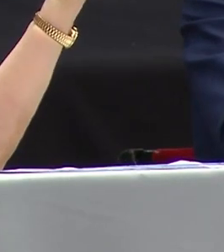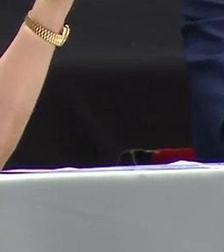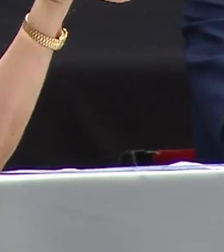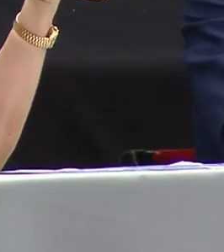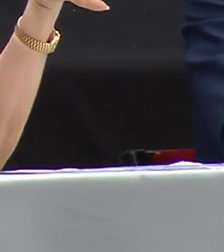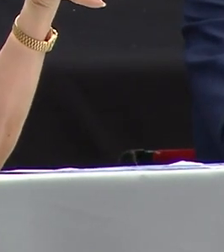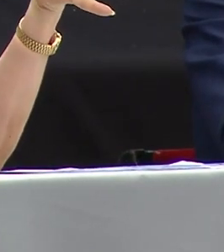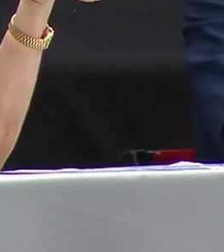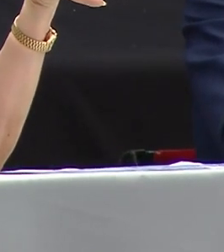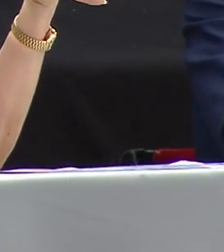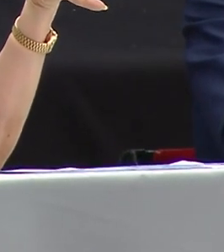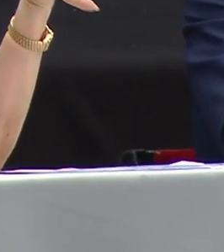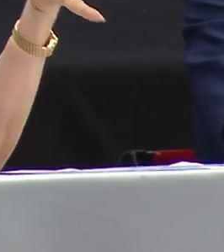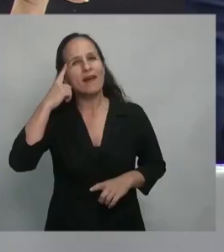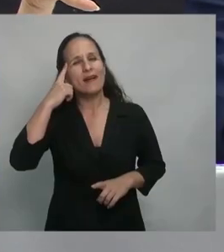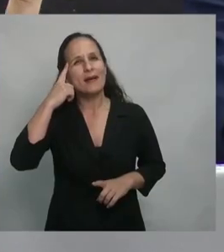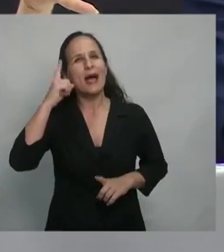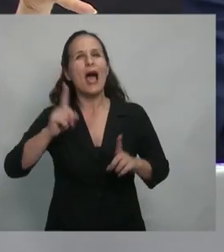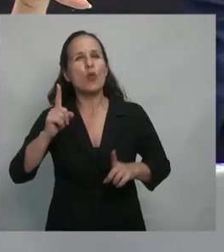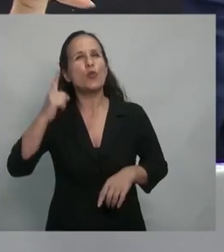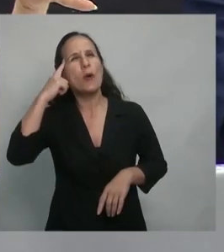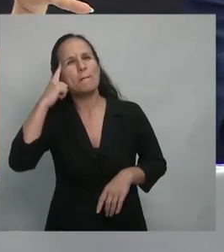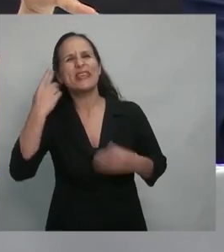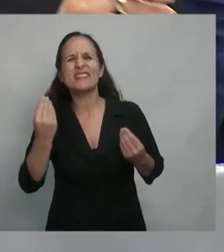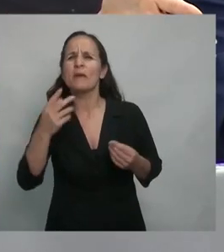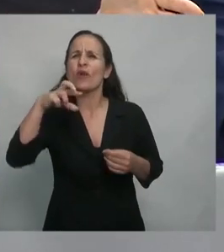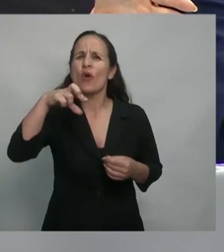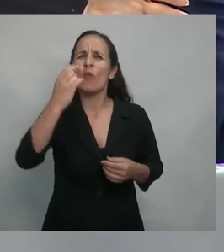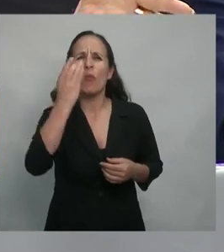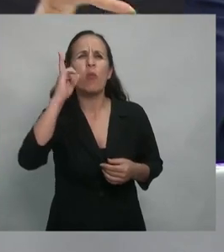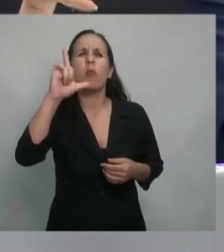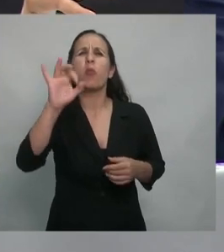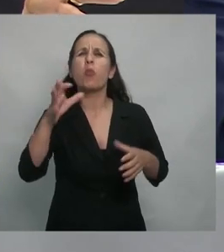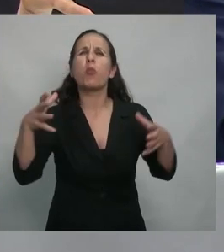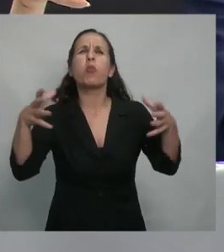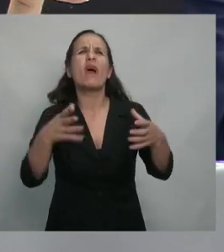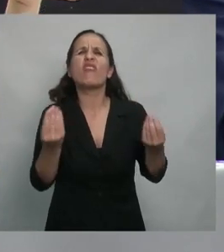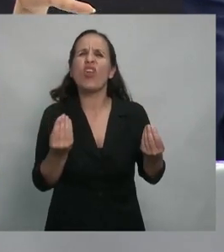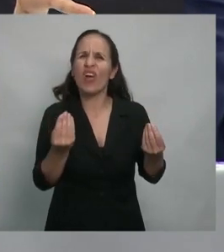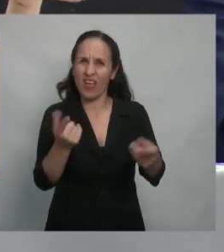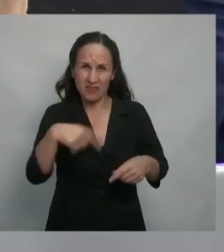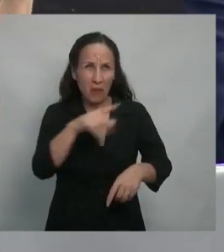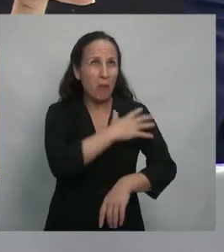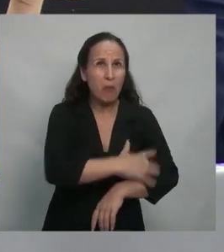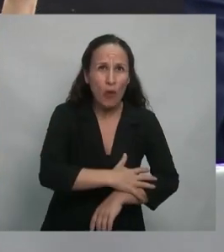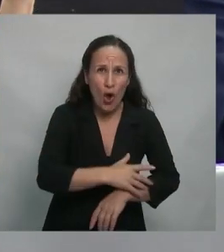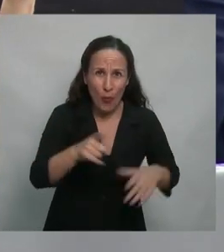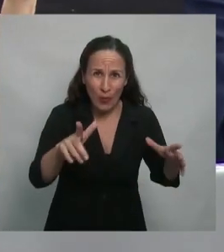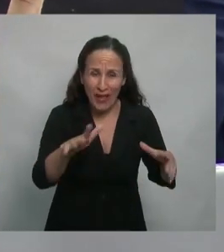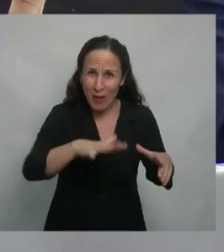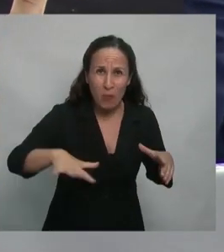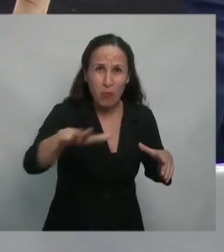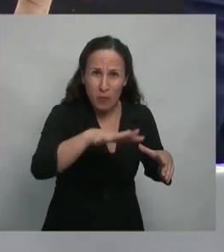viejo la categoría pueblo, pero ¿qué se define pueblo? ¿Pueblo es el pobre? No, no, pueblo